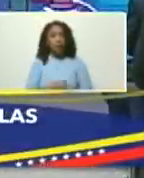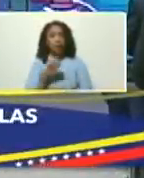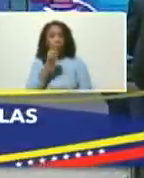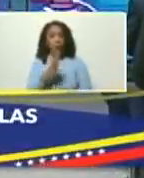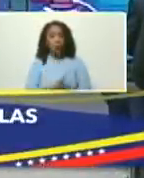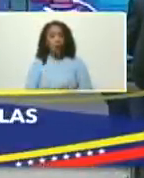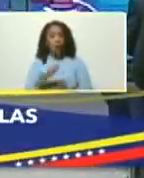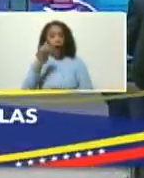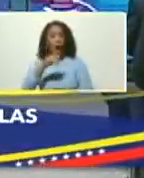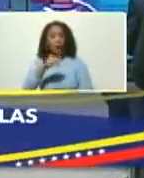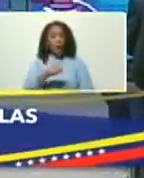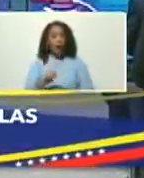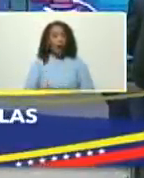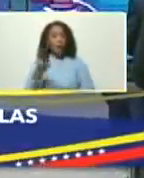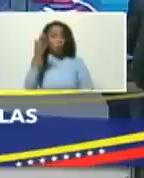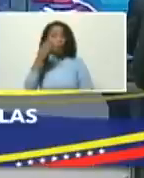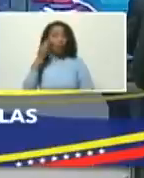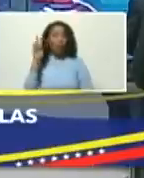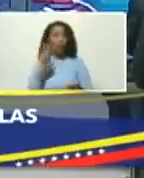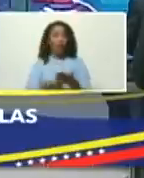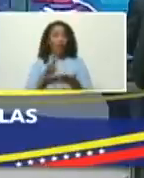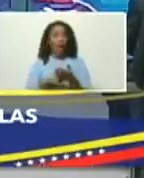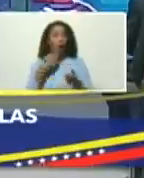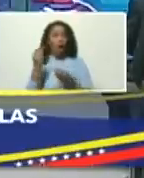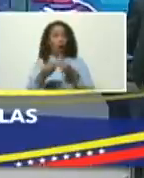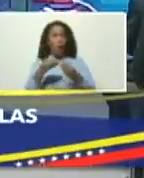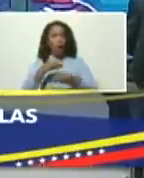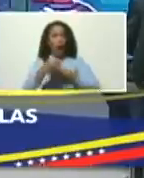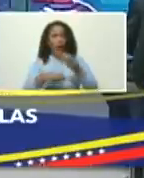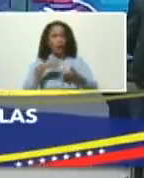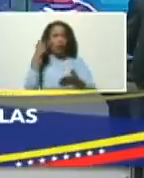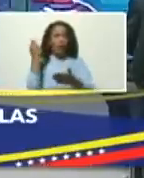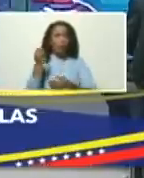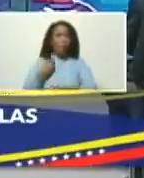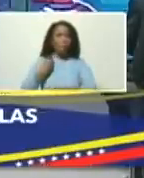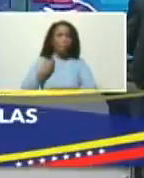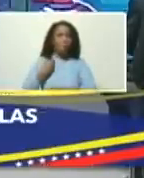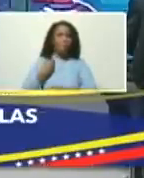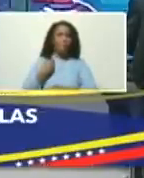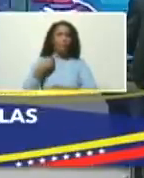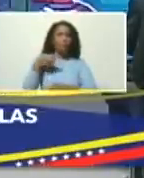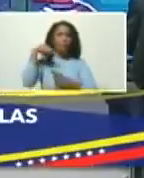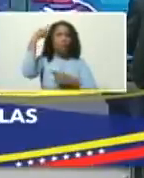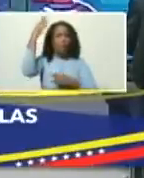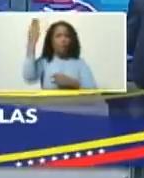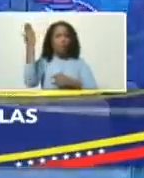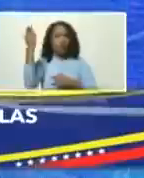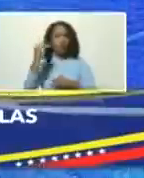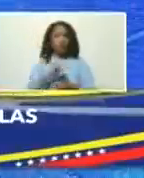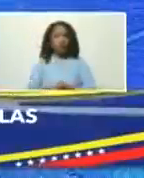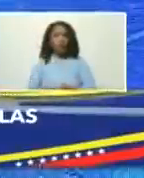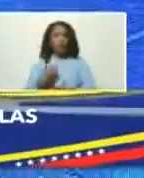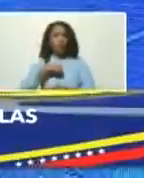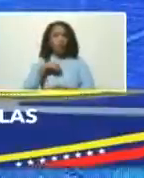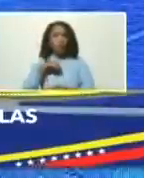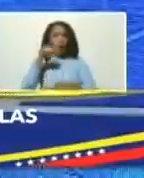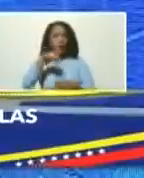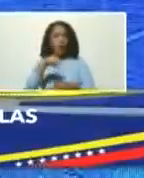aquí es clave verdaderamente cómo se gestiona la inversión nosotros estamos en la sede